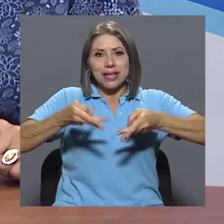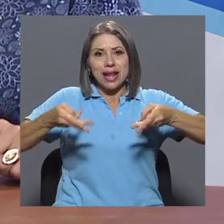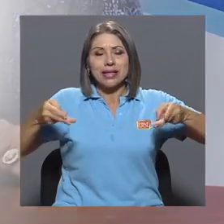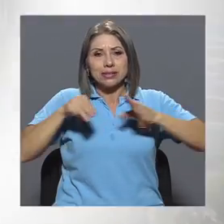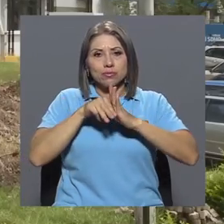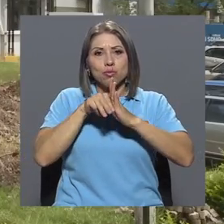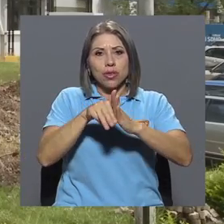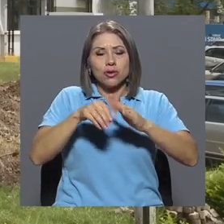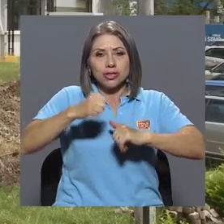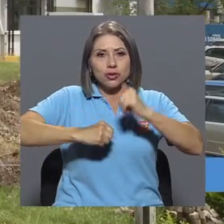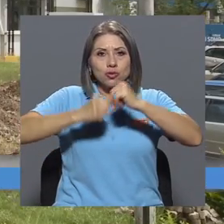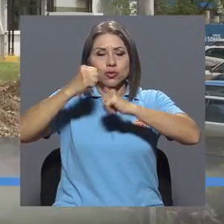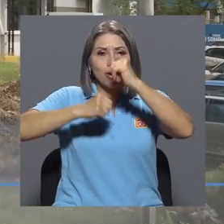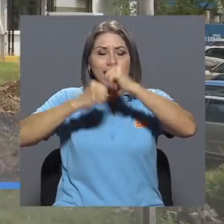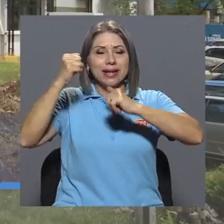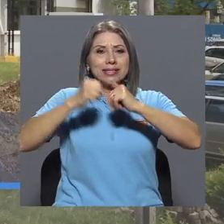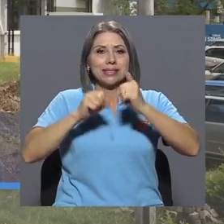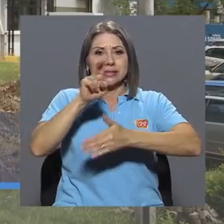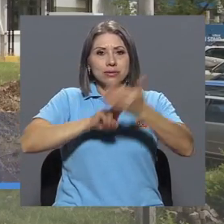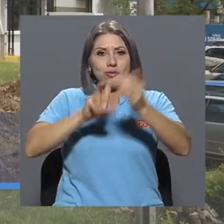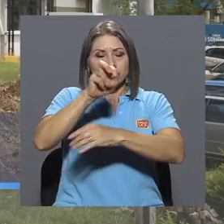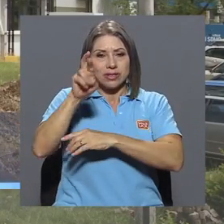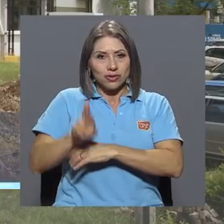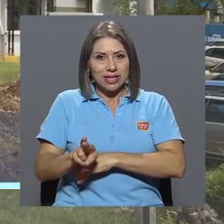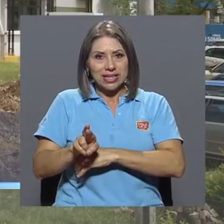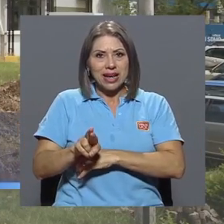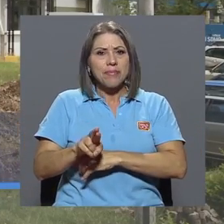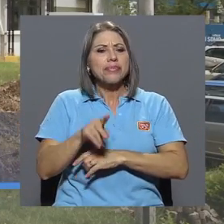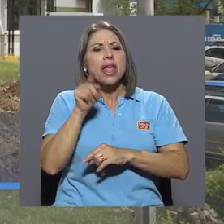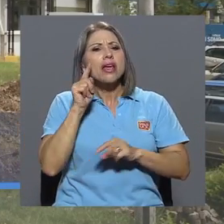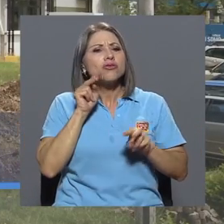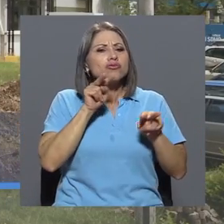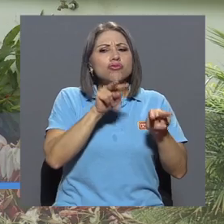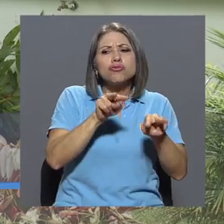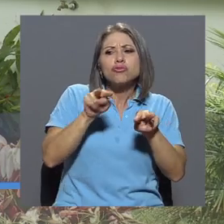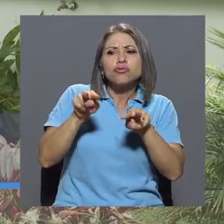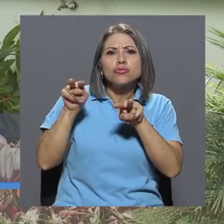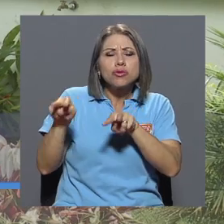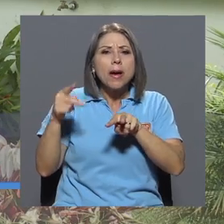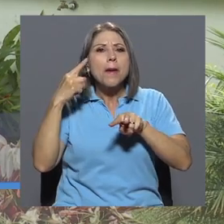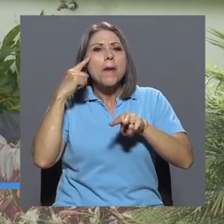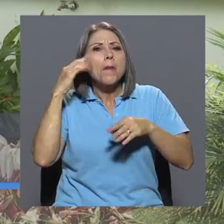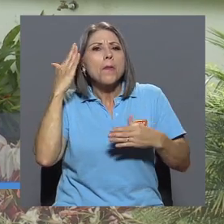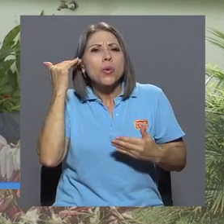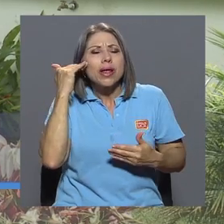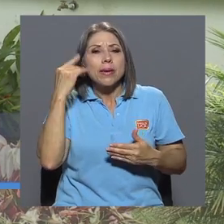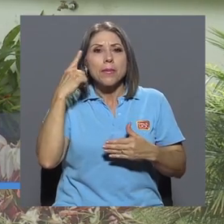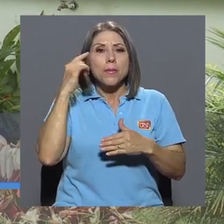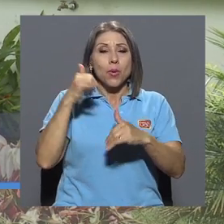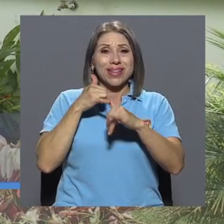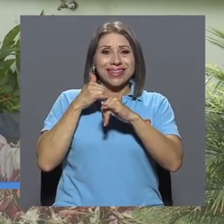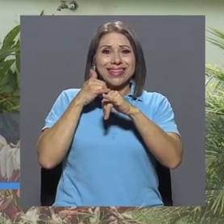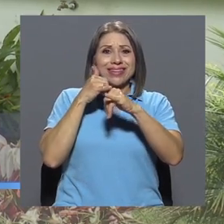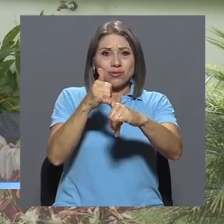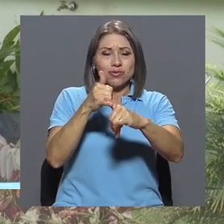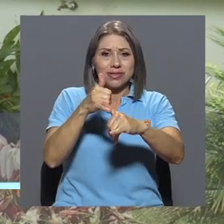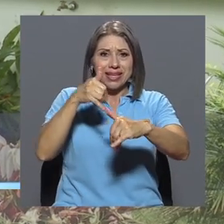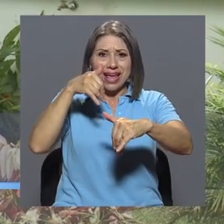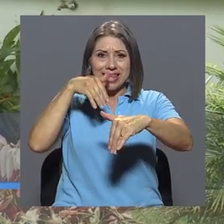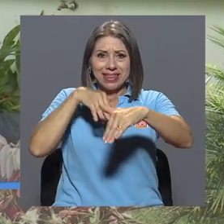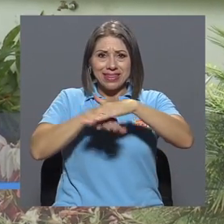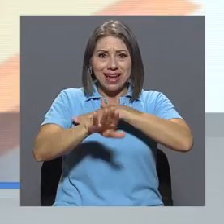Universidad de Costa Rica. El hecho se realizó a raíz de una denuncia interna ante la Contraloría Universitaria